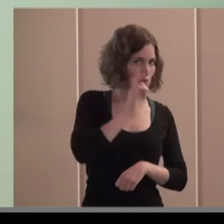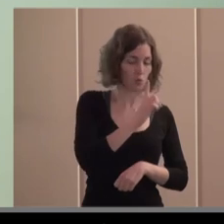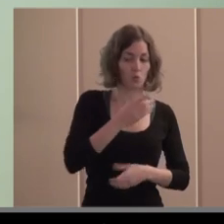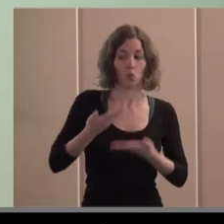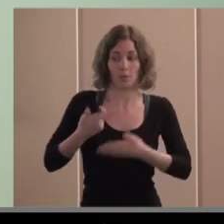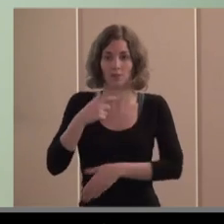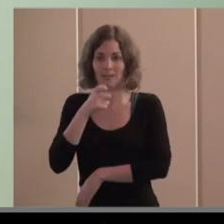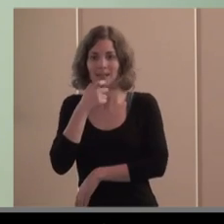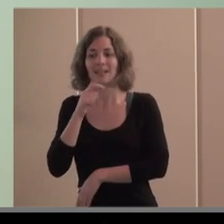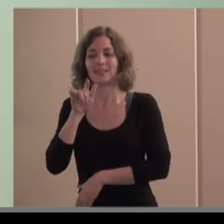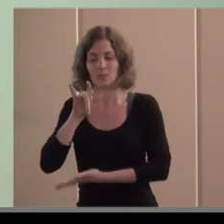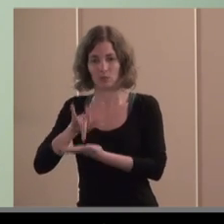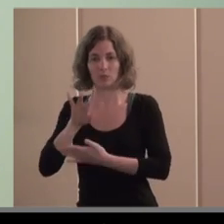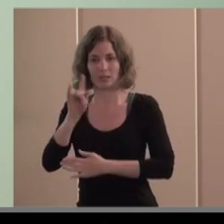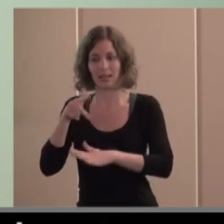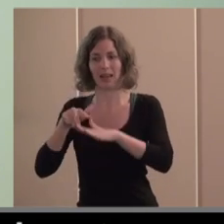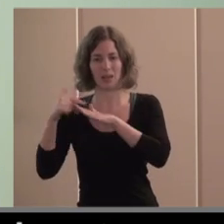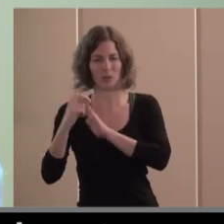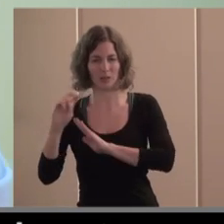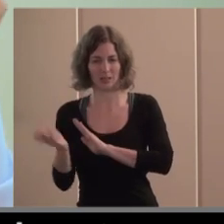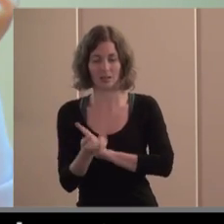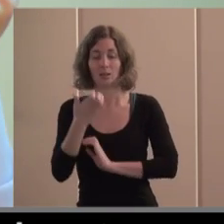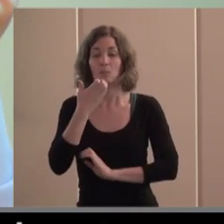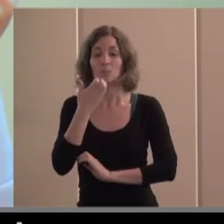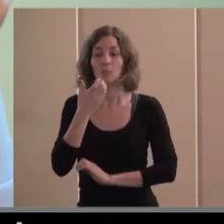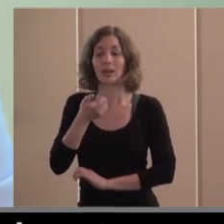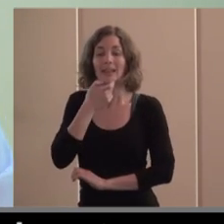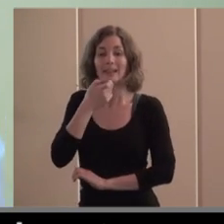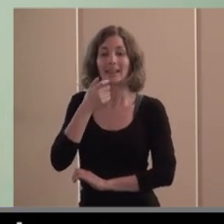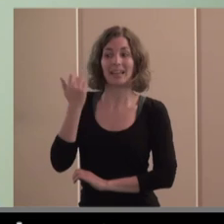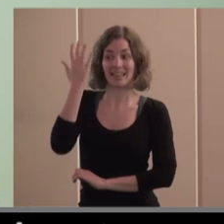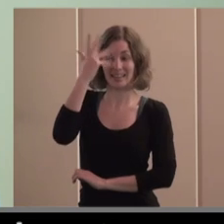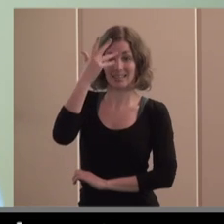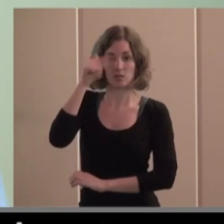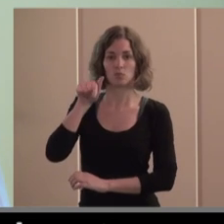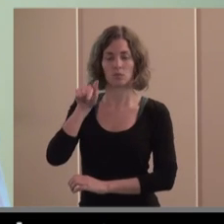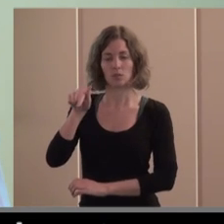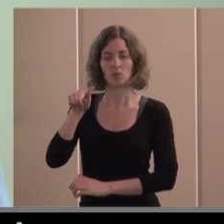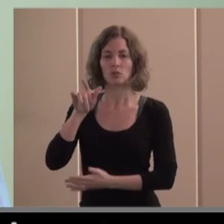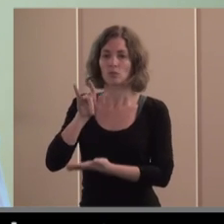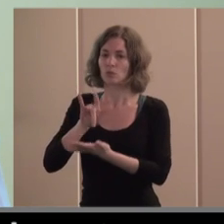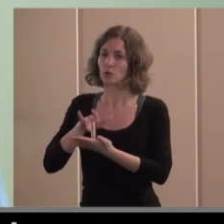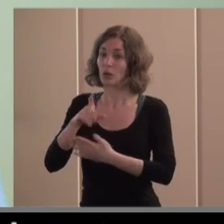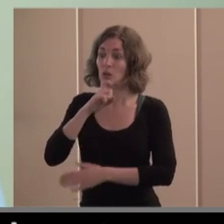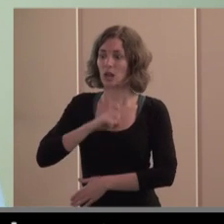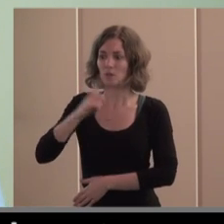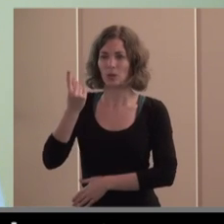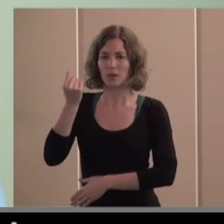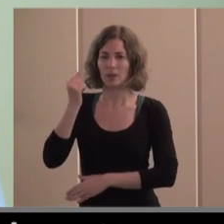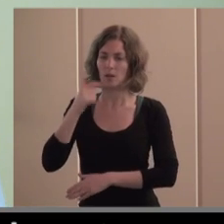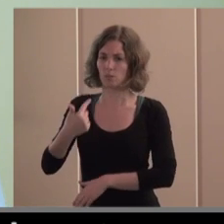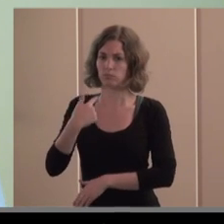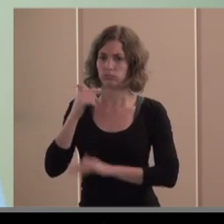sajonas que han sufrido una gran sobre todo en Estados Unidos un gran deterioro de sus capitales fundacionales